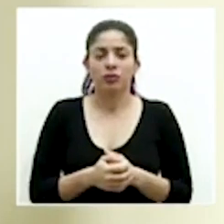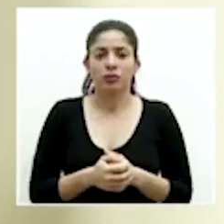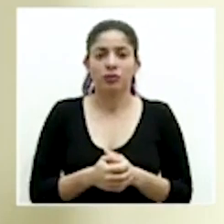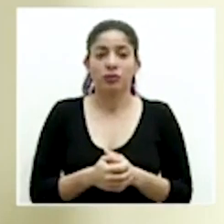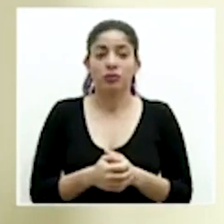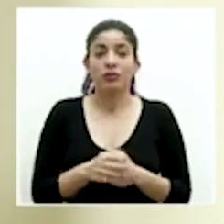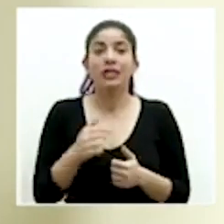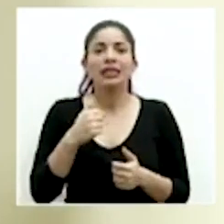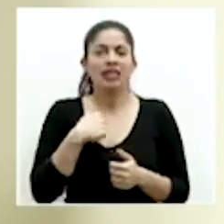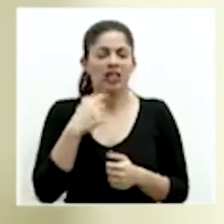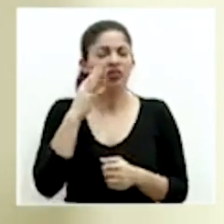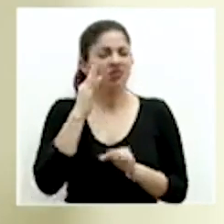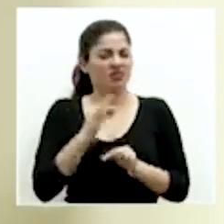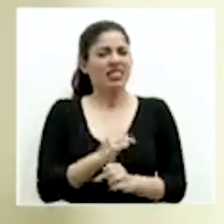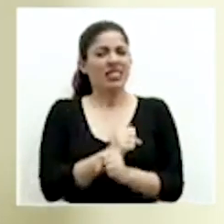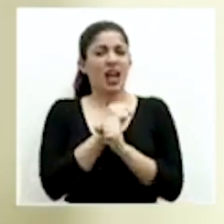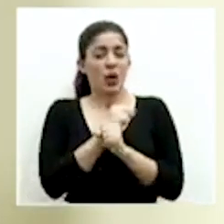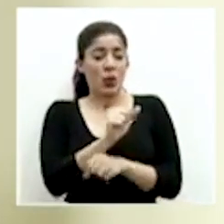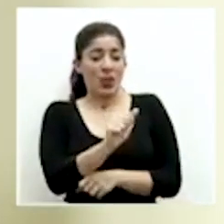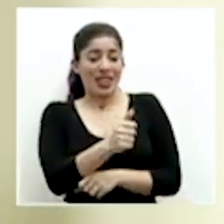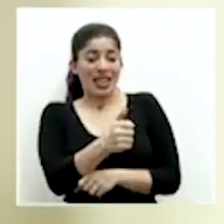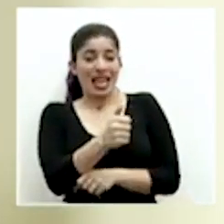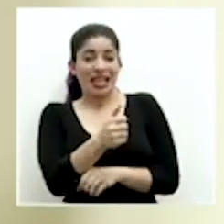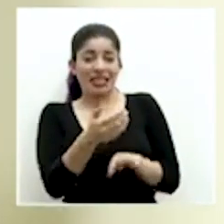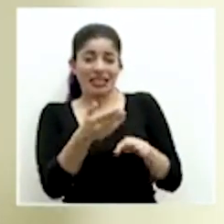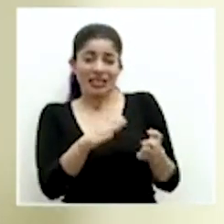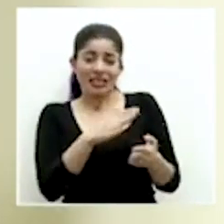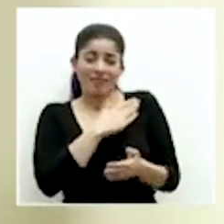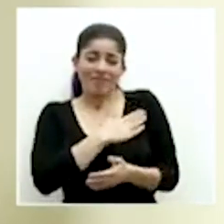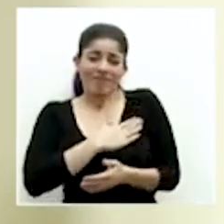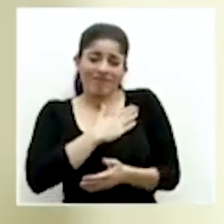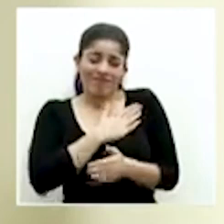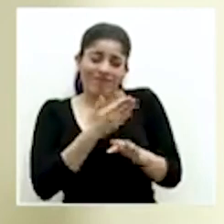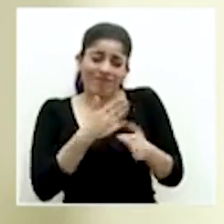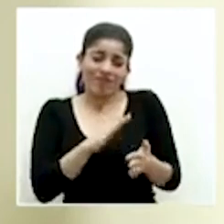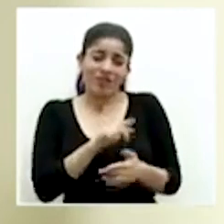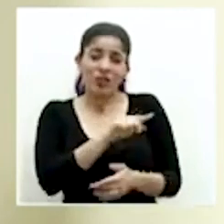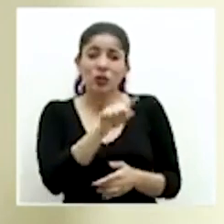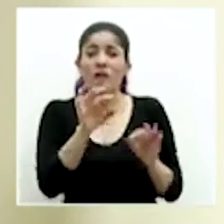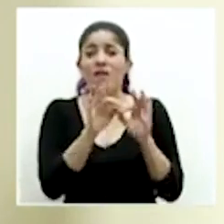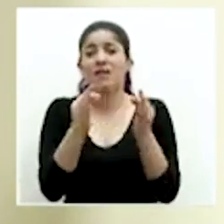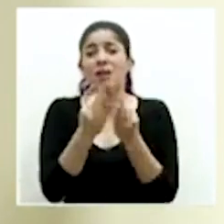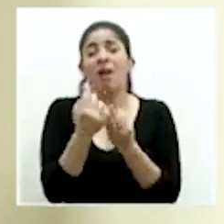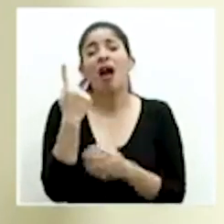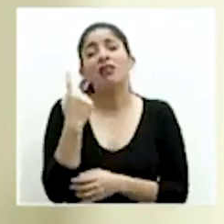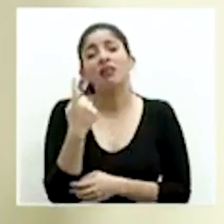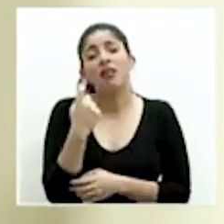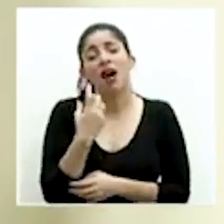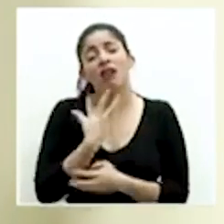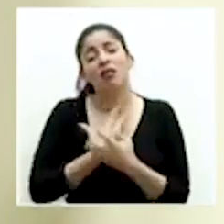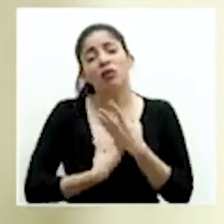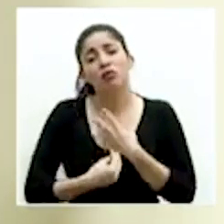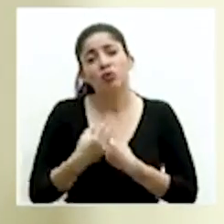Y yo estoy seguro que esa cifra de 10 lamentables fallecimientos que en este momento las familias los extrañan y los sufren,